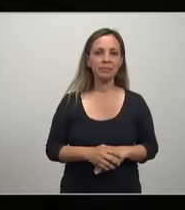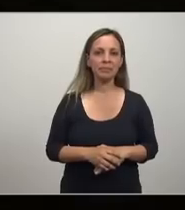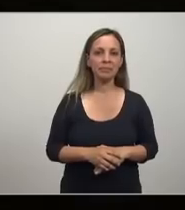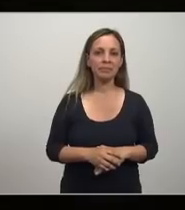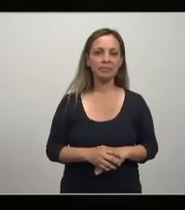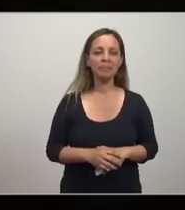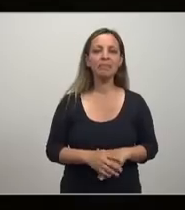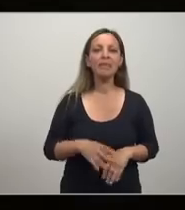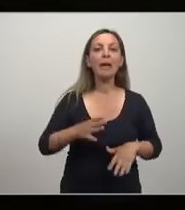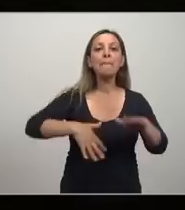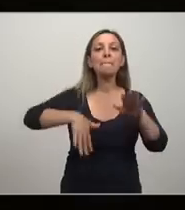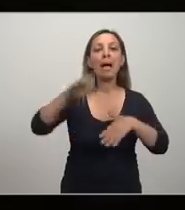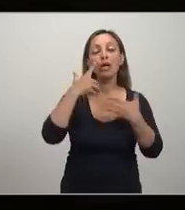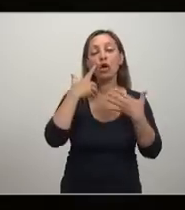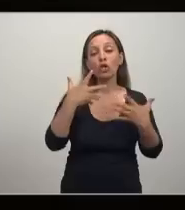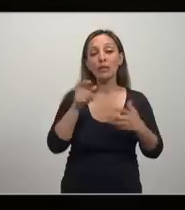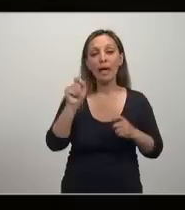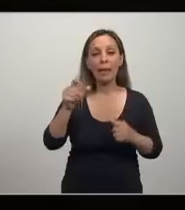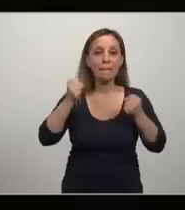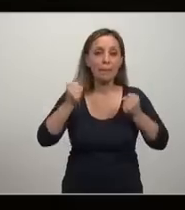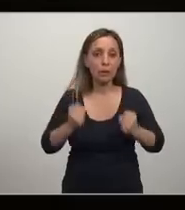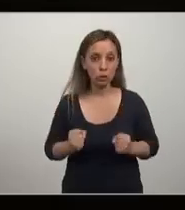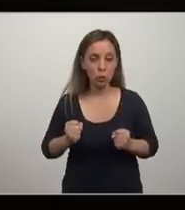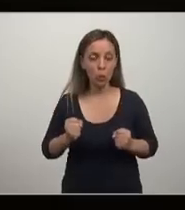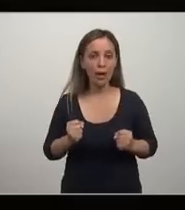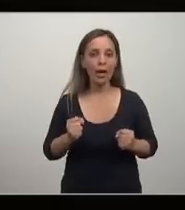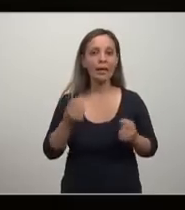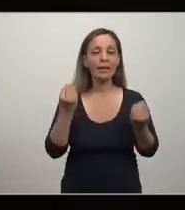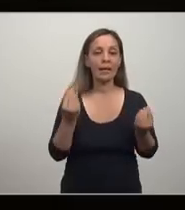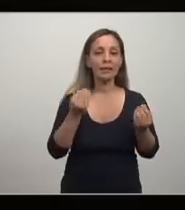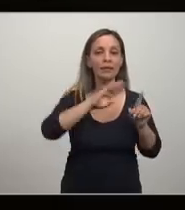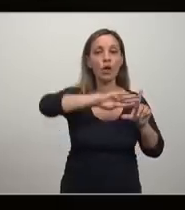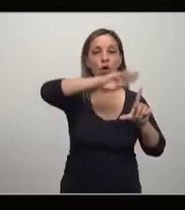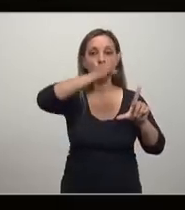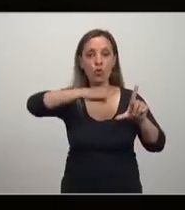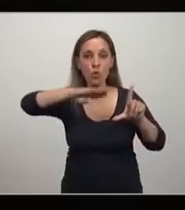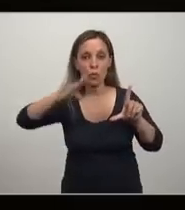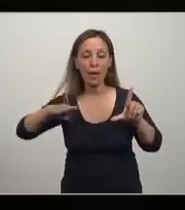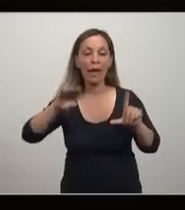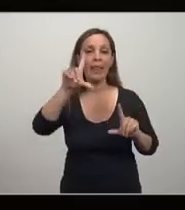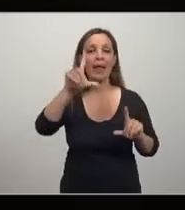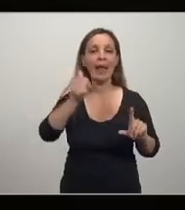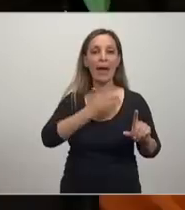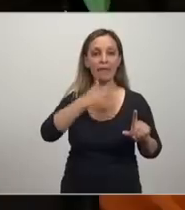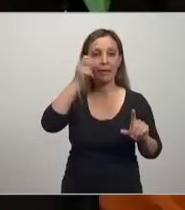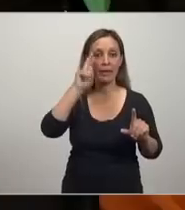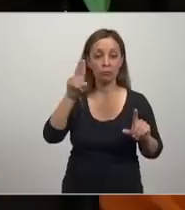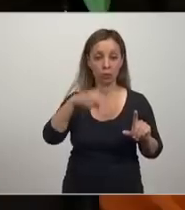La más conocida de estas posturas es la famosa Curva de Laffer. ¿Ustedes la han escuchado o no?